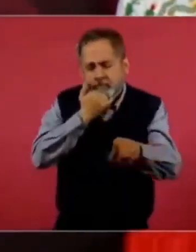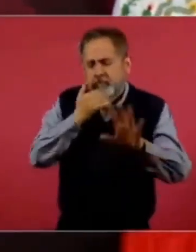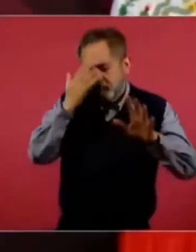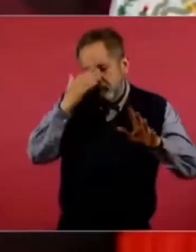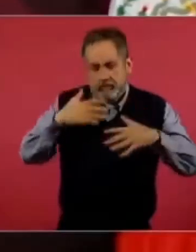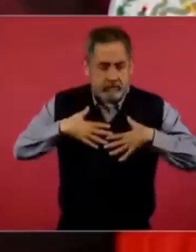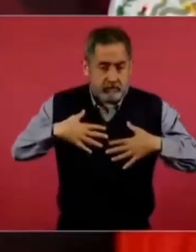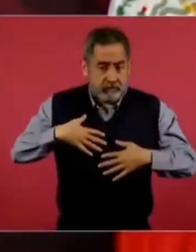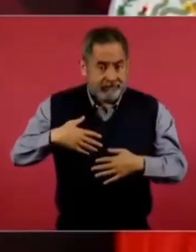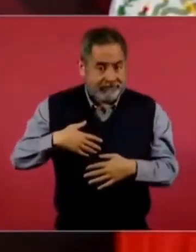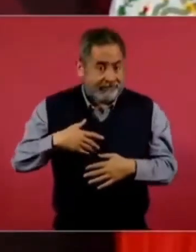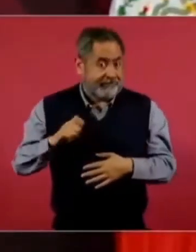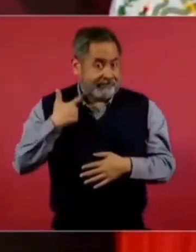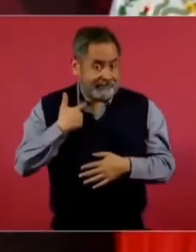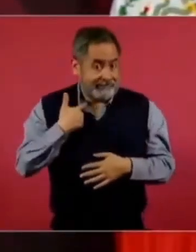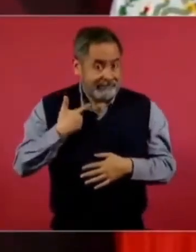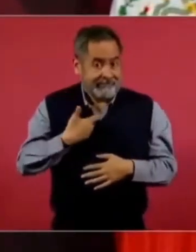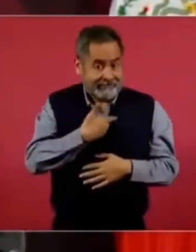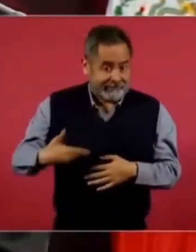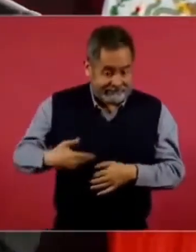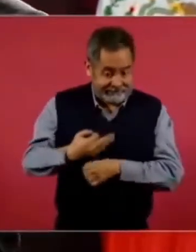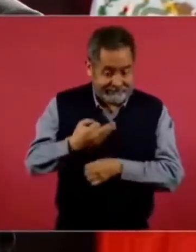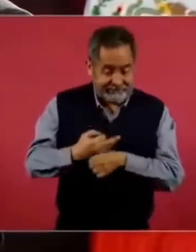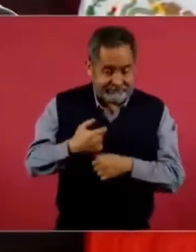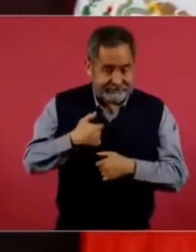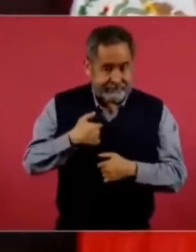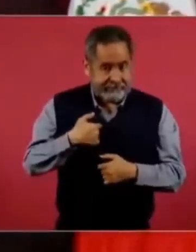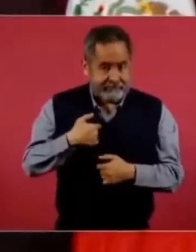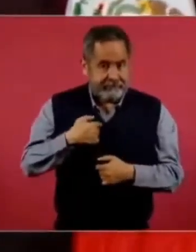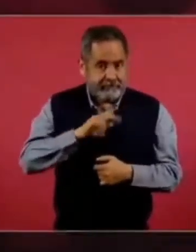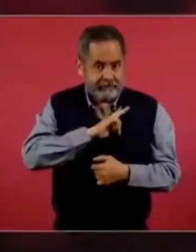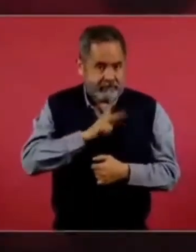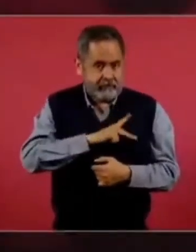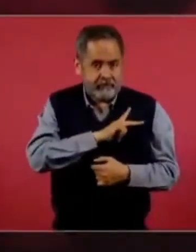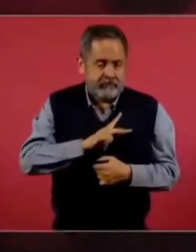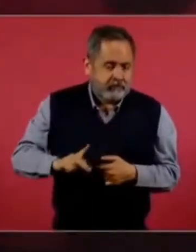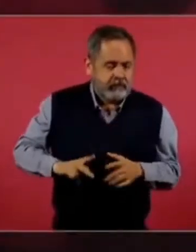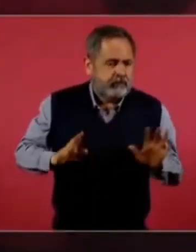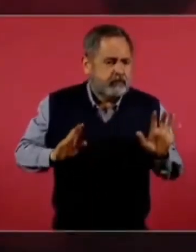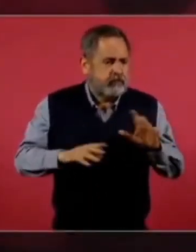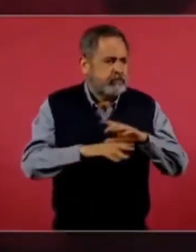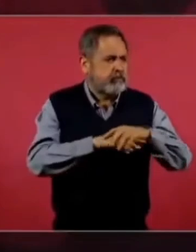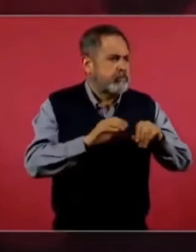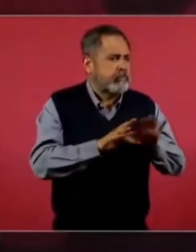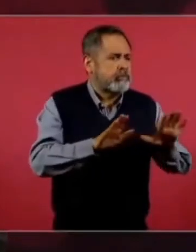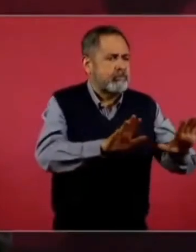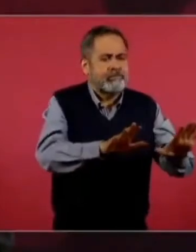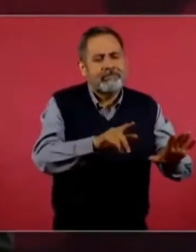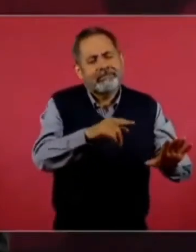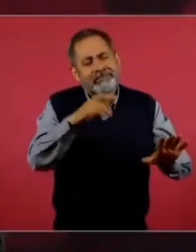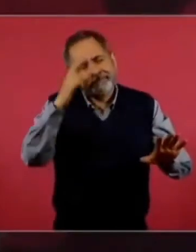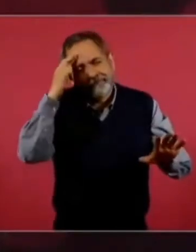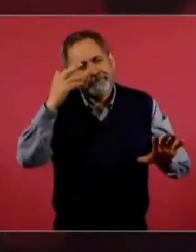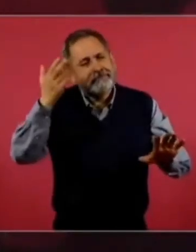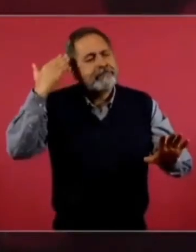durante lo que se llamó